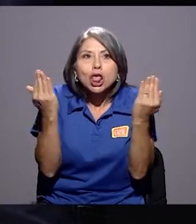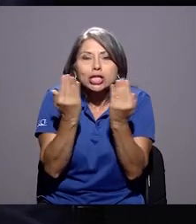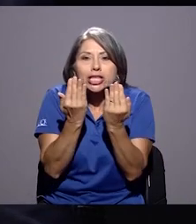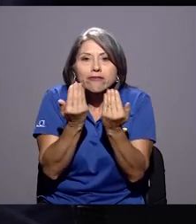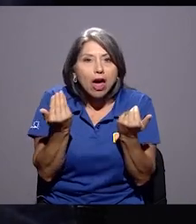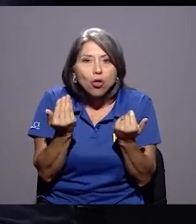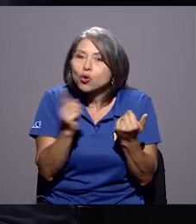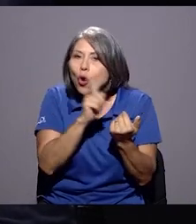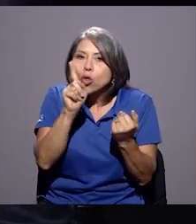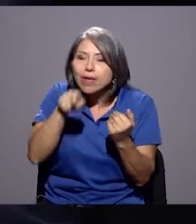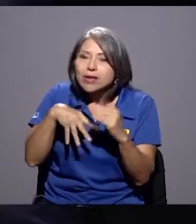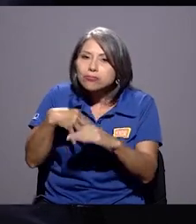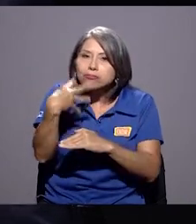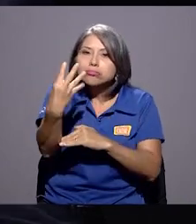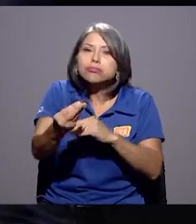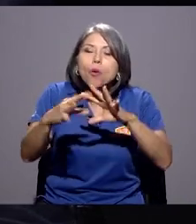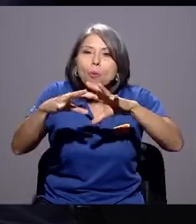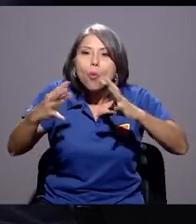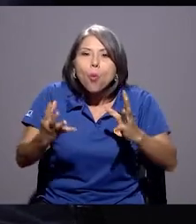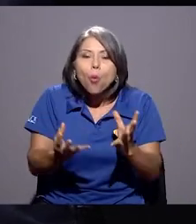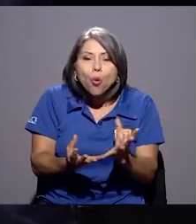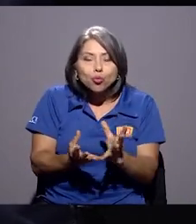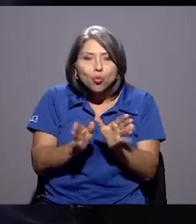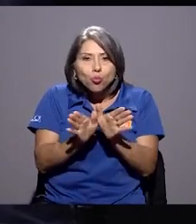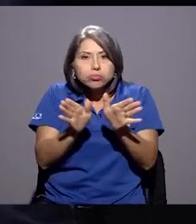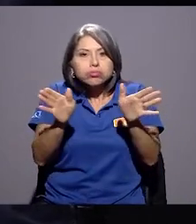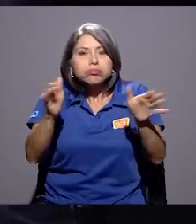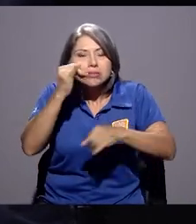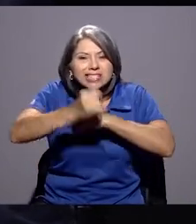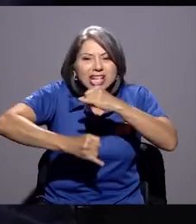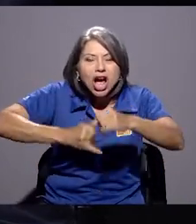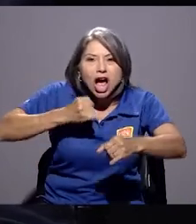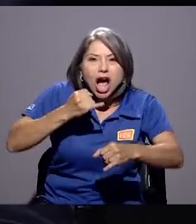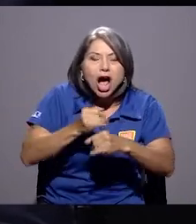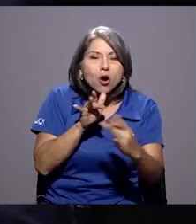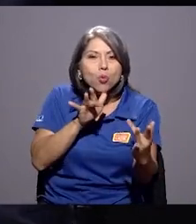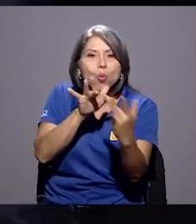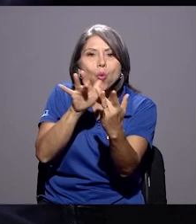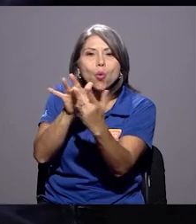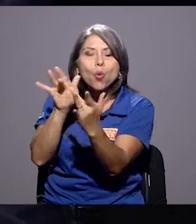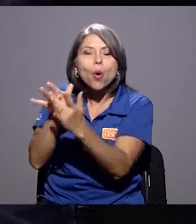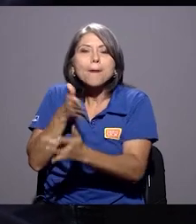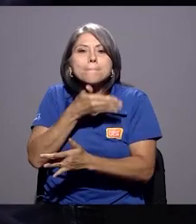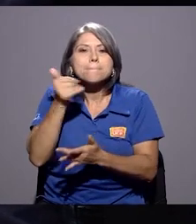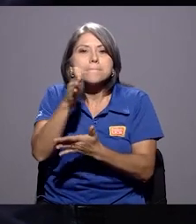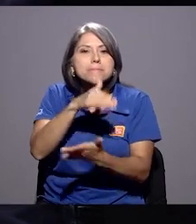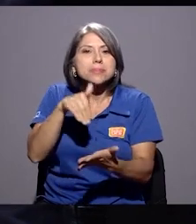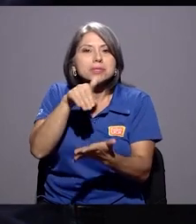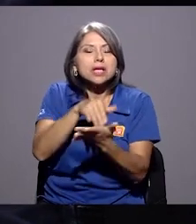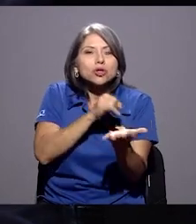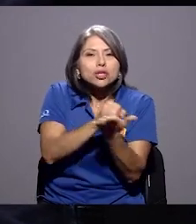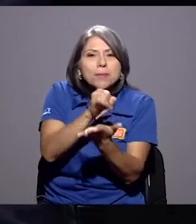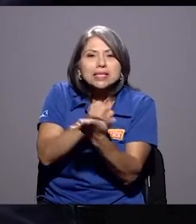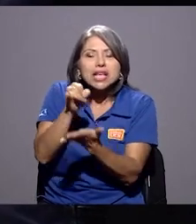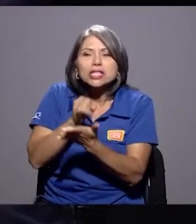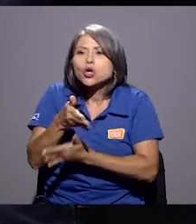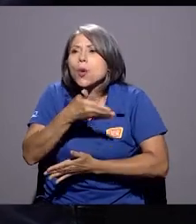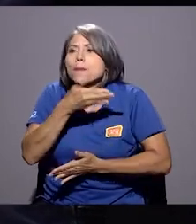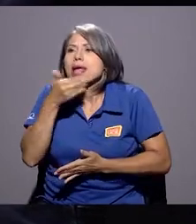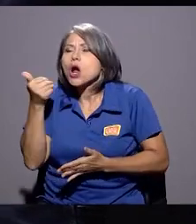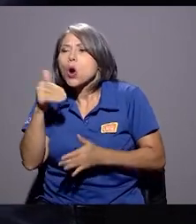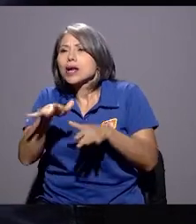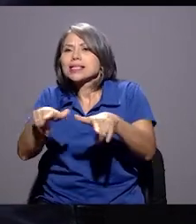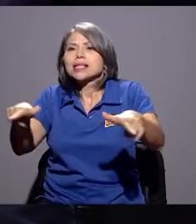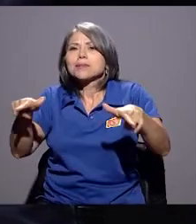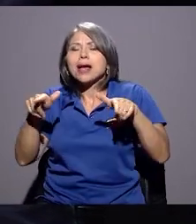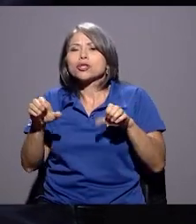mundo globalizado interconectado con los mejores centros de investigación, con los mejores espacios de conocimiento global. Y